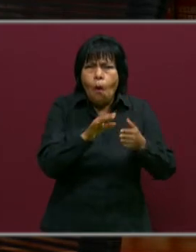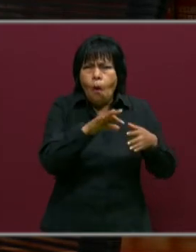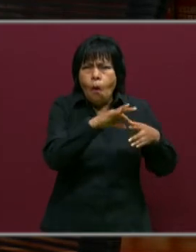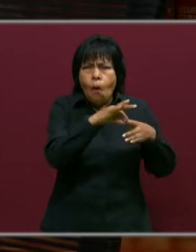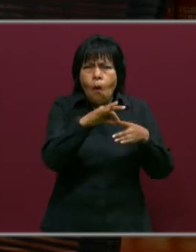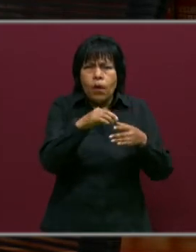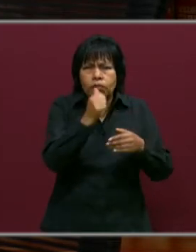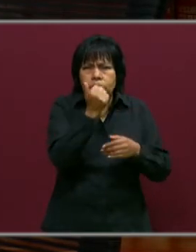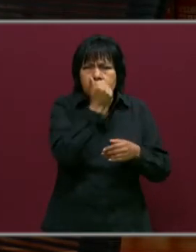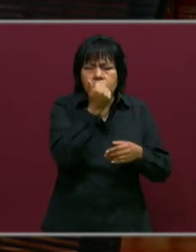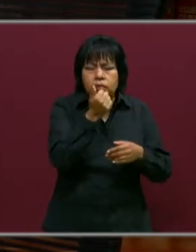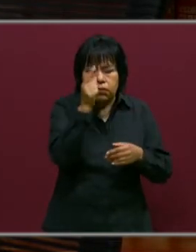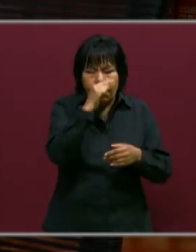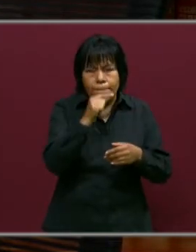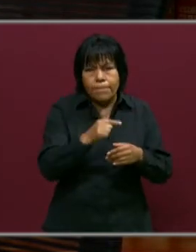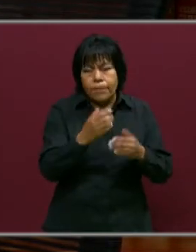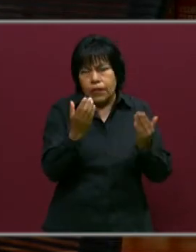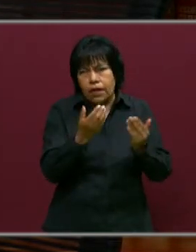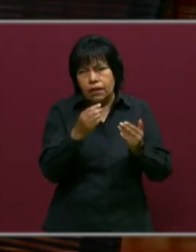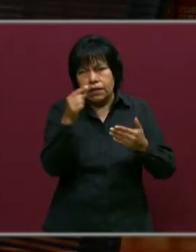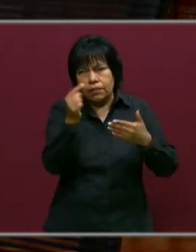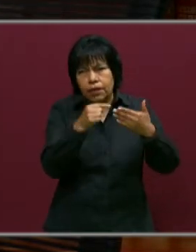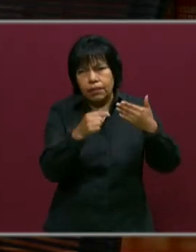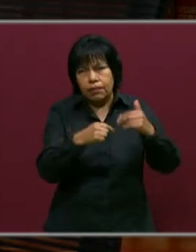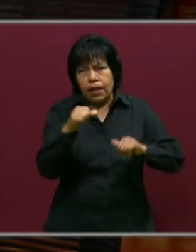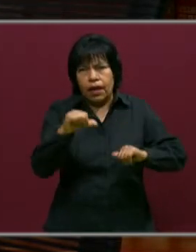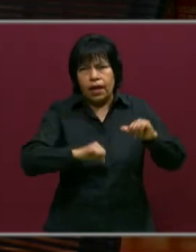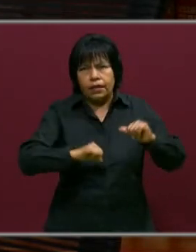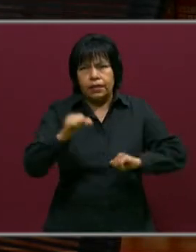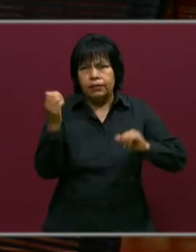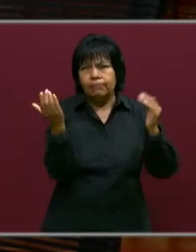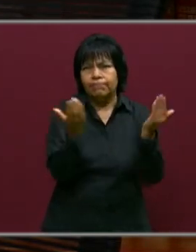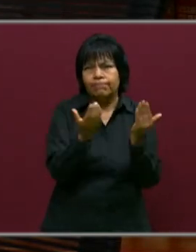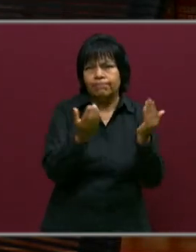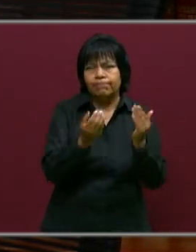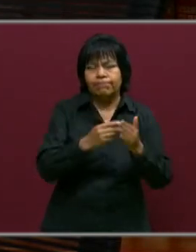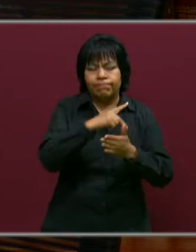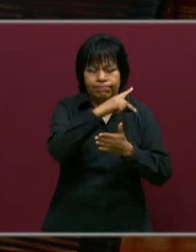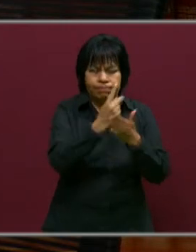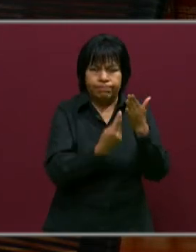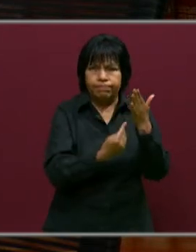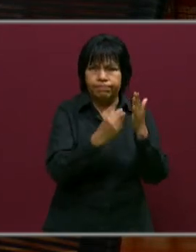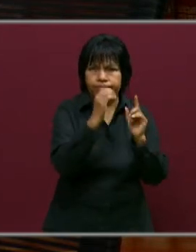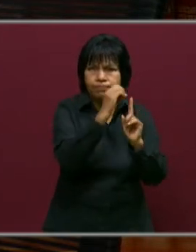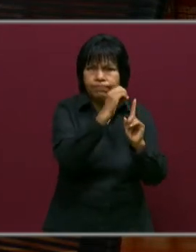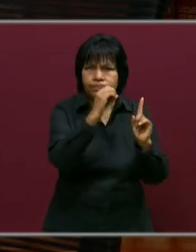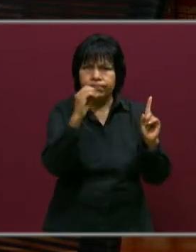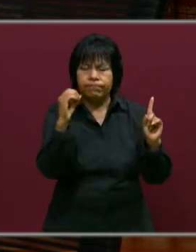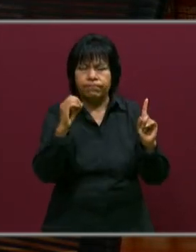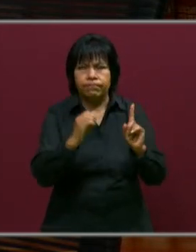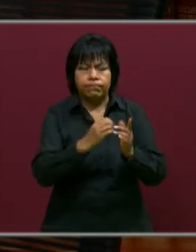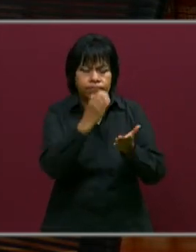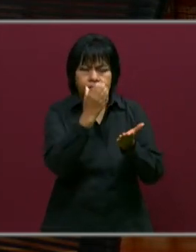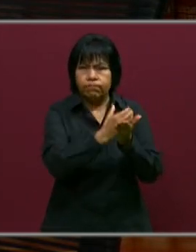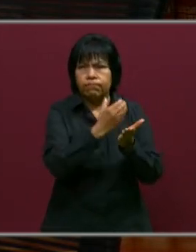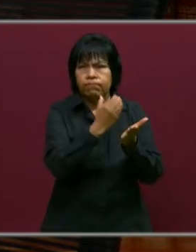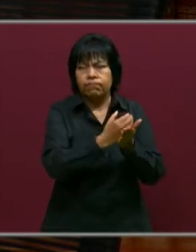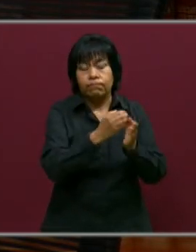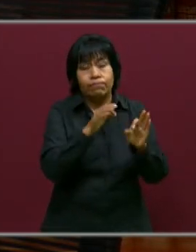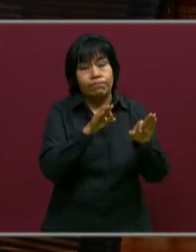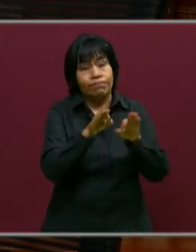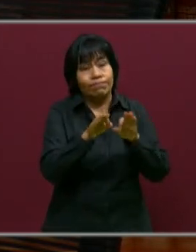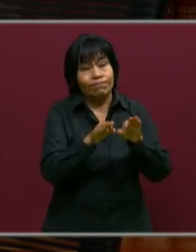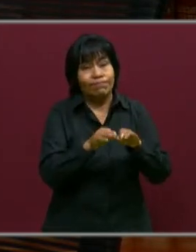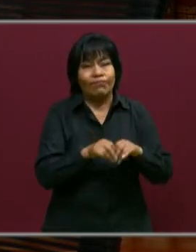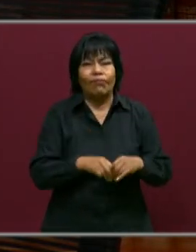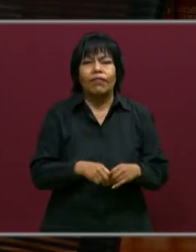con nuestros alumnos para la realización de las actividades programadas, organizadas en los cuadernillos de trabajo. Y bueno,